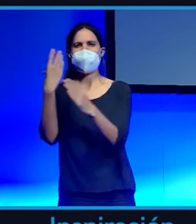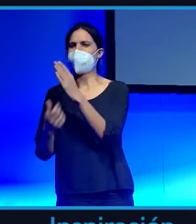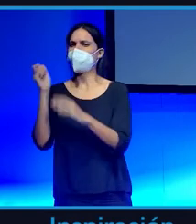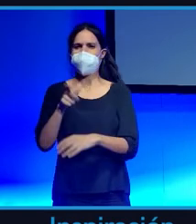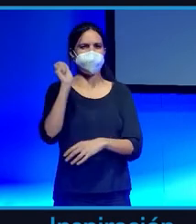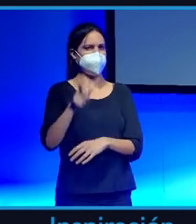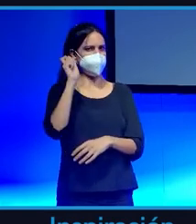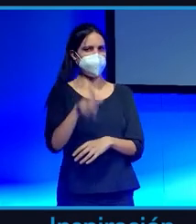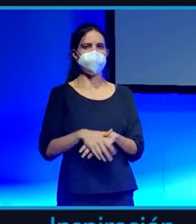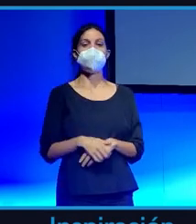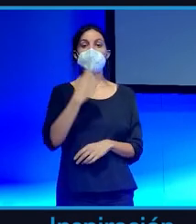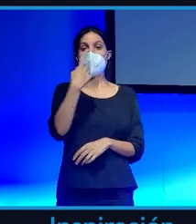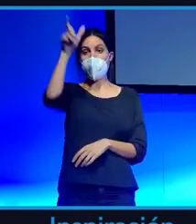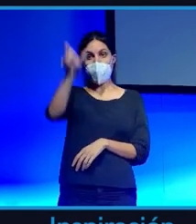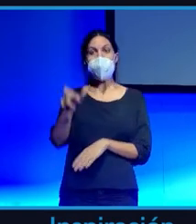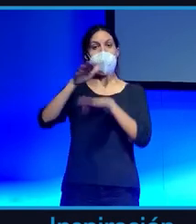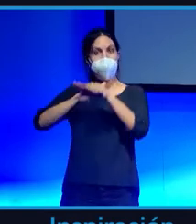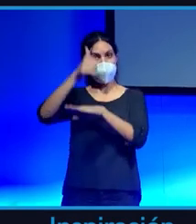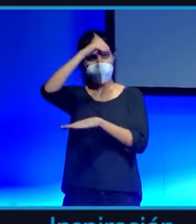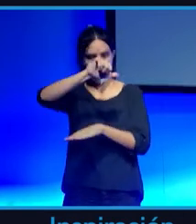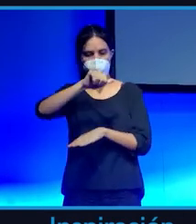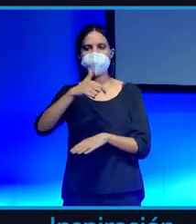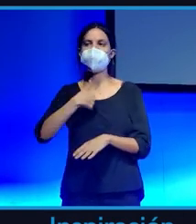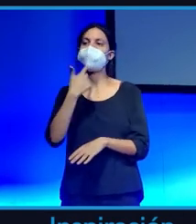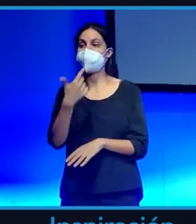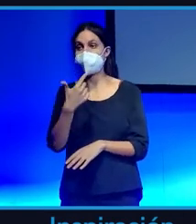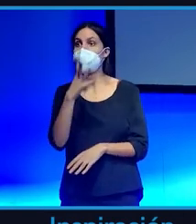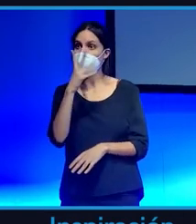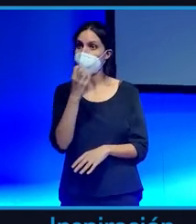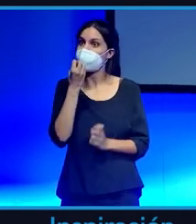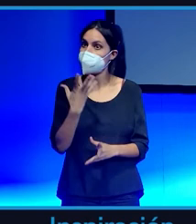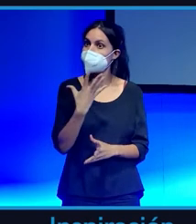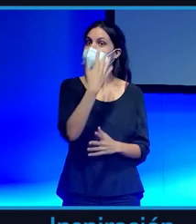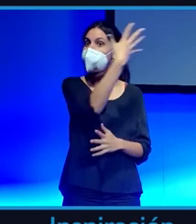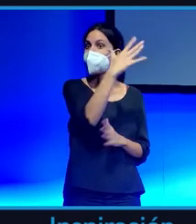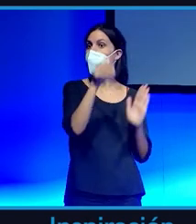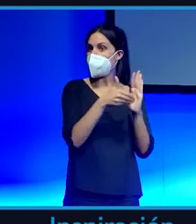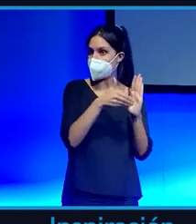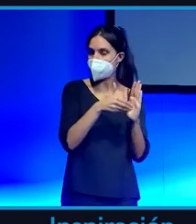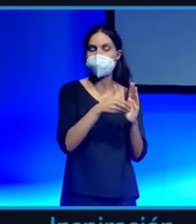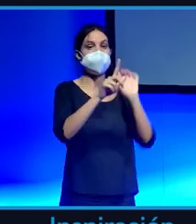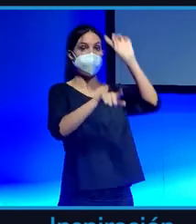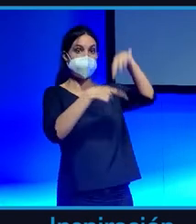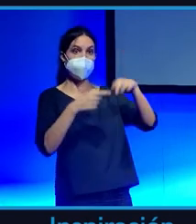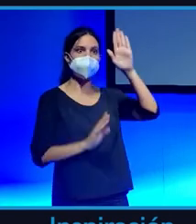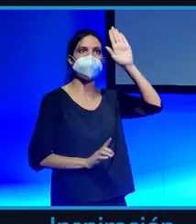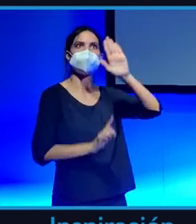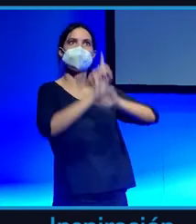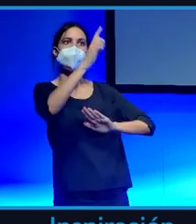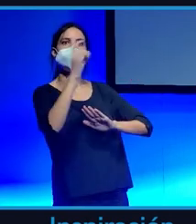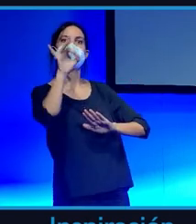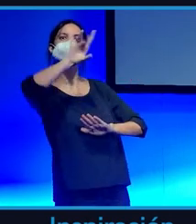hablé de Bitcoin a 5.000 que era un buen precio y cuando llegó a 15.000 me dijo oye, Neco, qué maravilla, he vendido